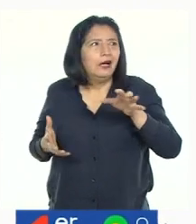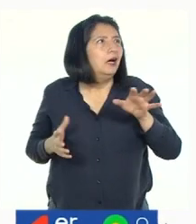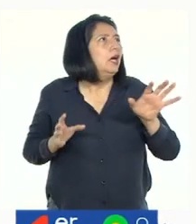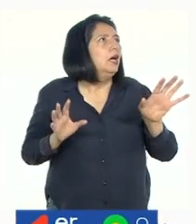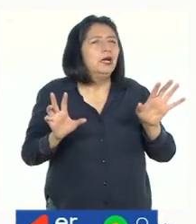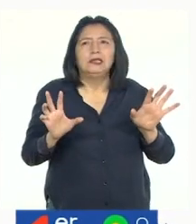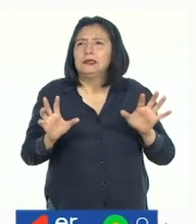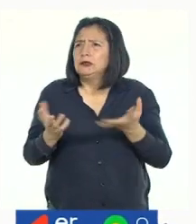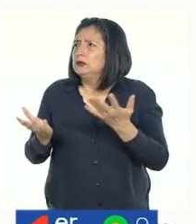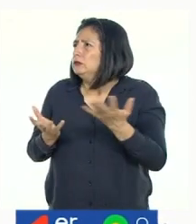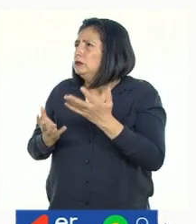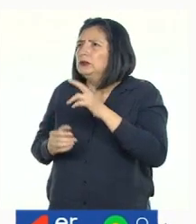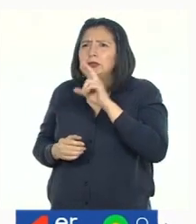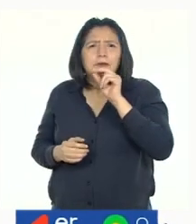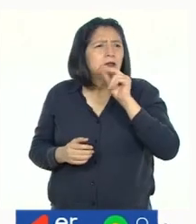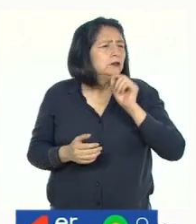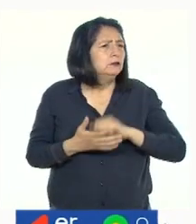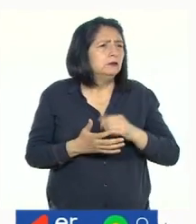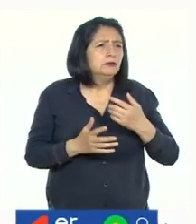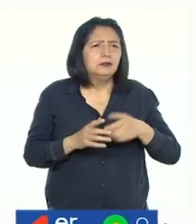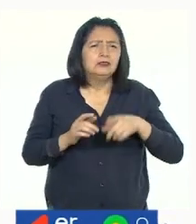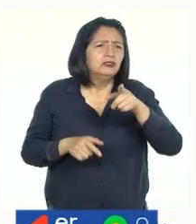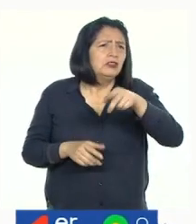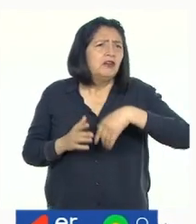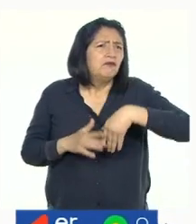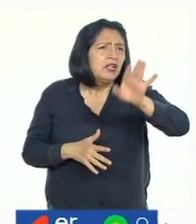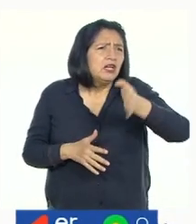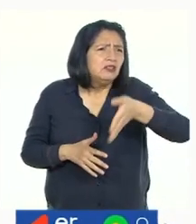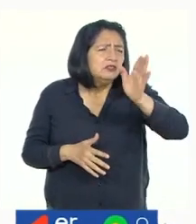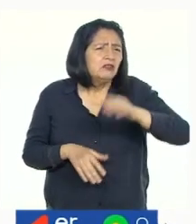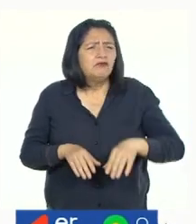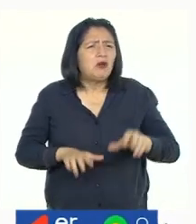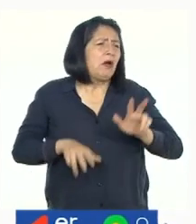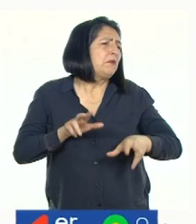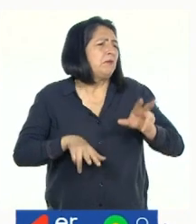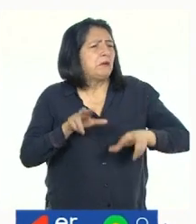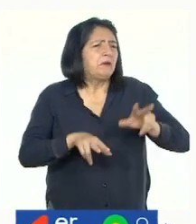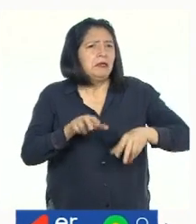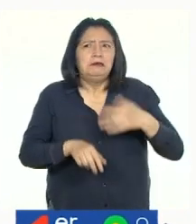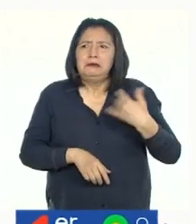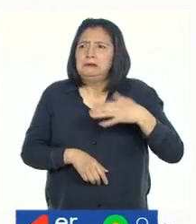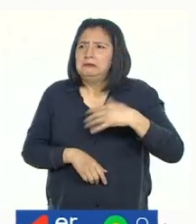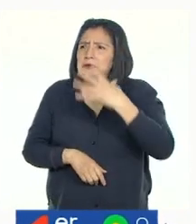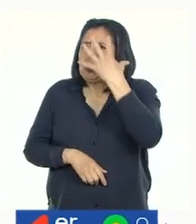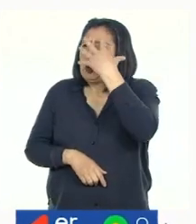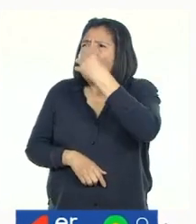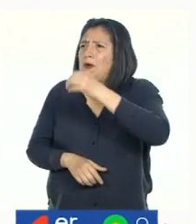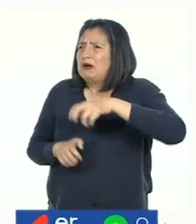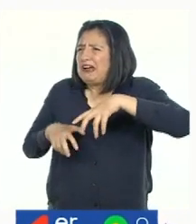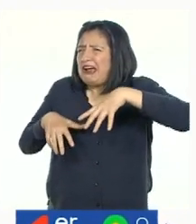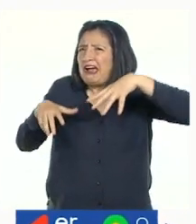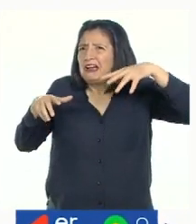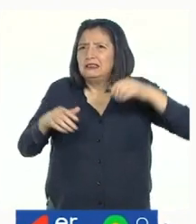¿Y dónde está el patito? ¡Se fue corriendo! ¡Como si hubiera visto un lobo gigante!